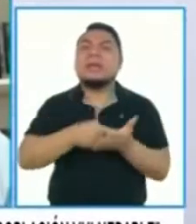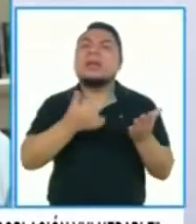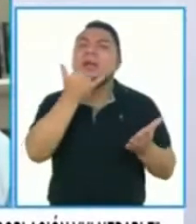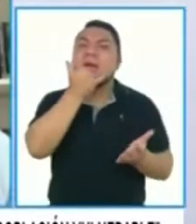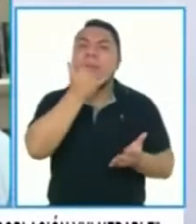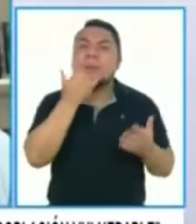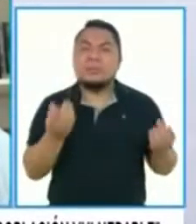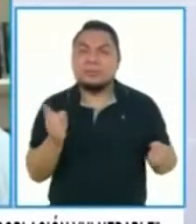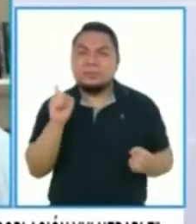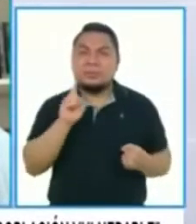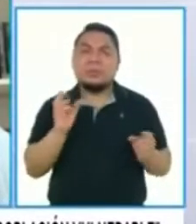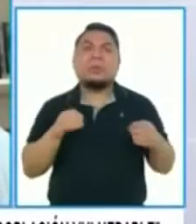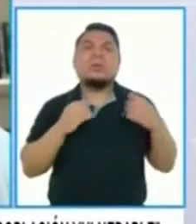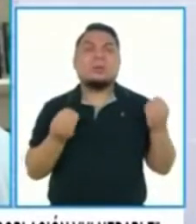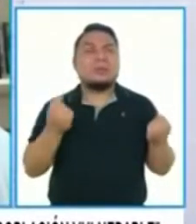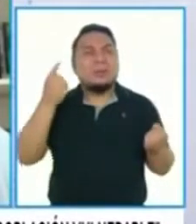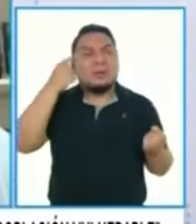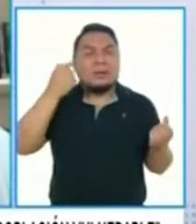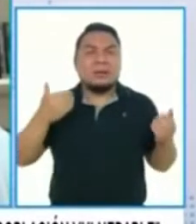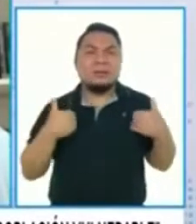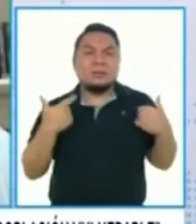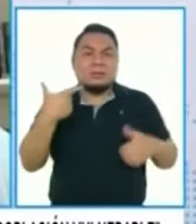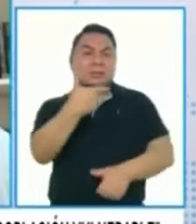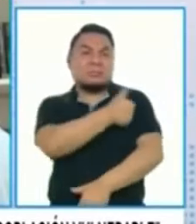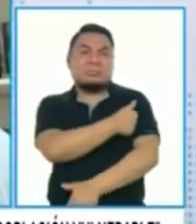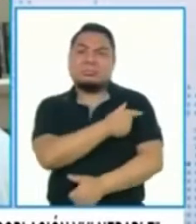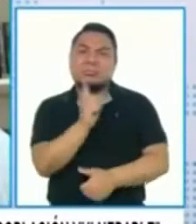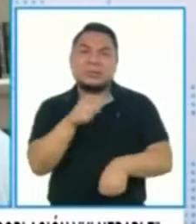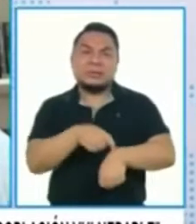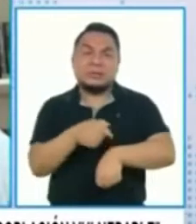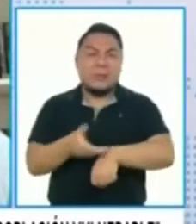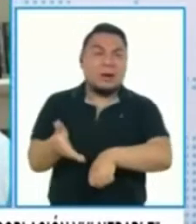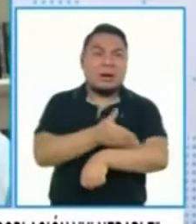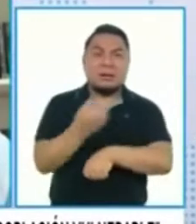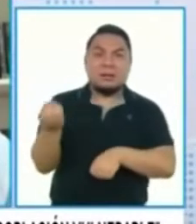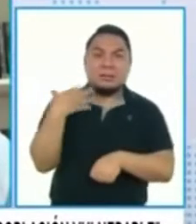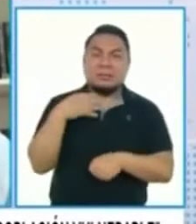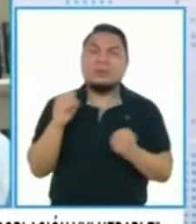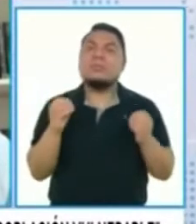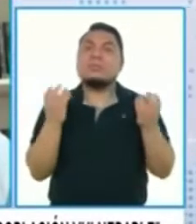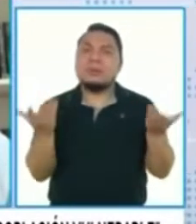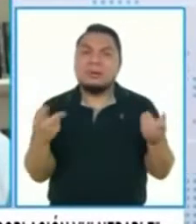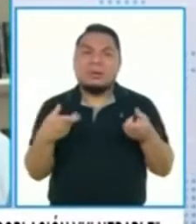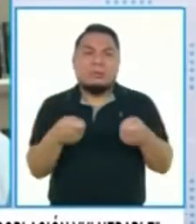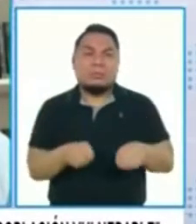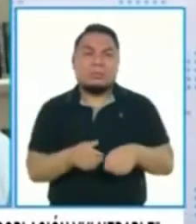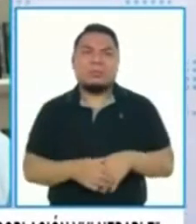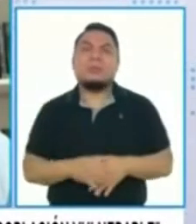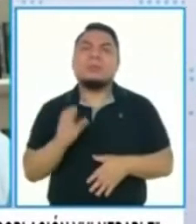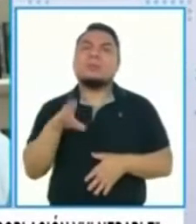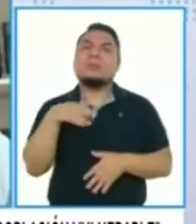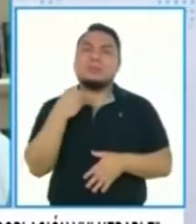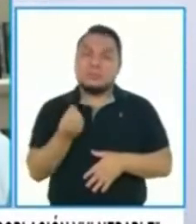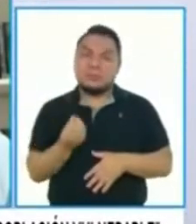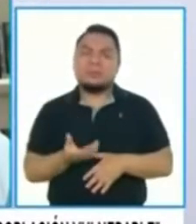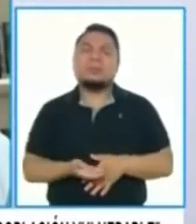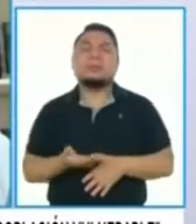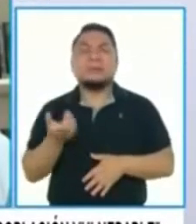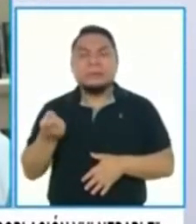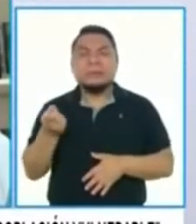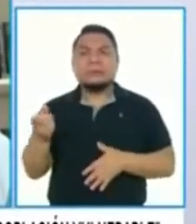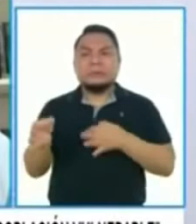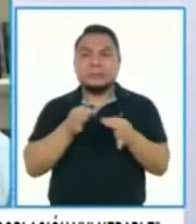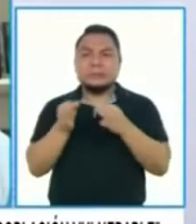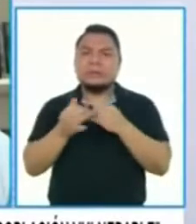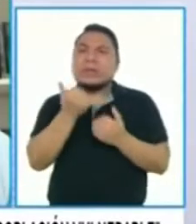pasó y por qué no vamos a tener las vacunas en el tiempo que se dijo. Sobre todo es esa parte,